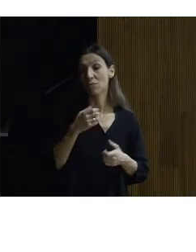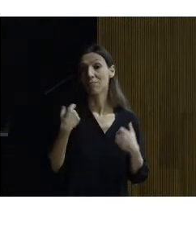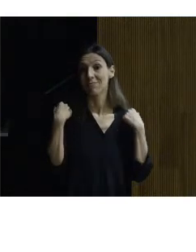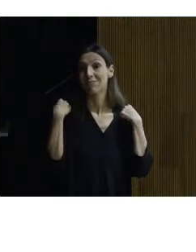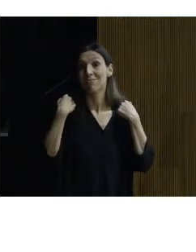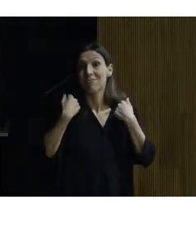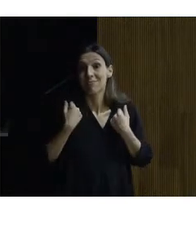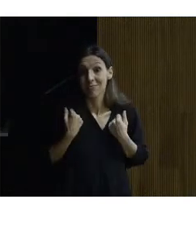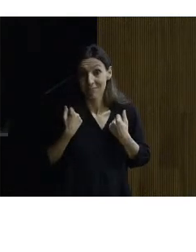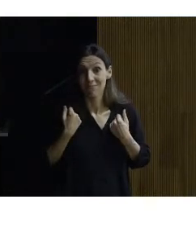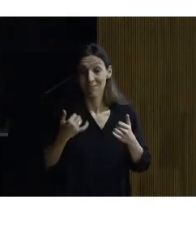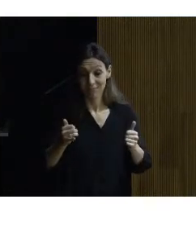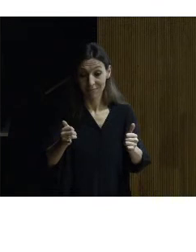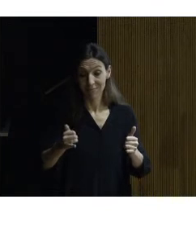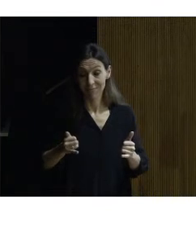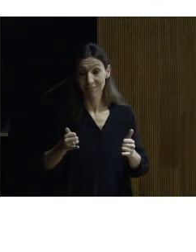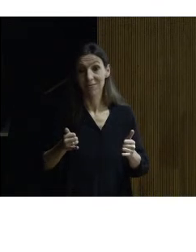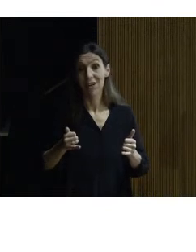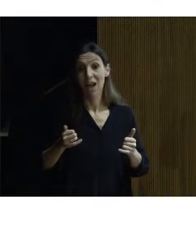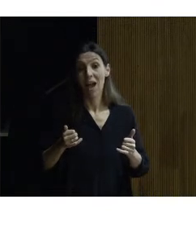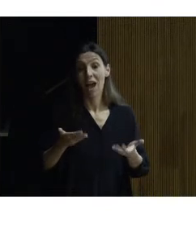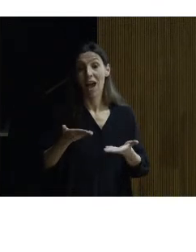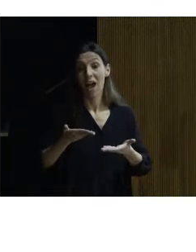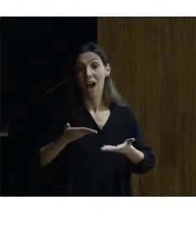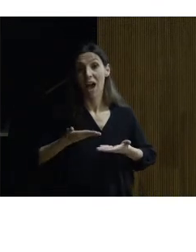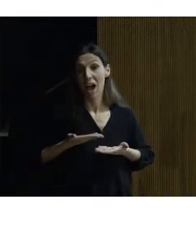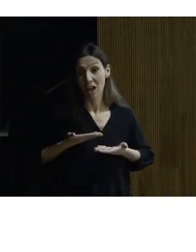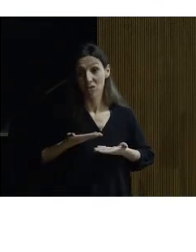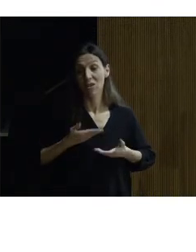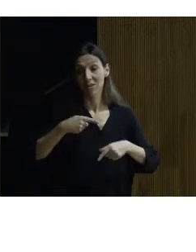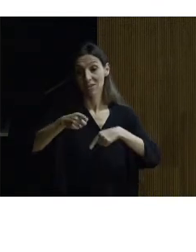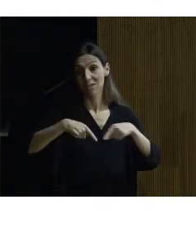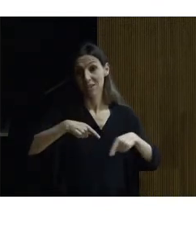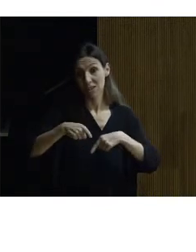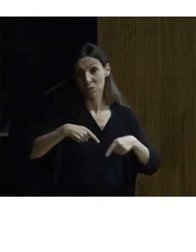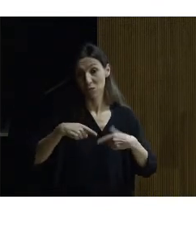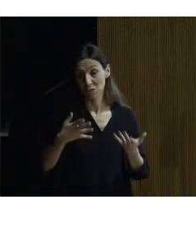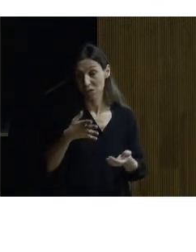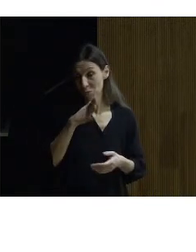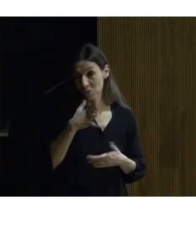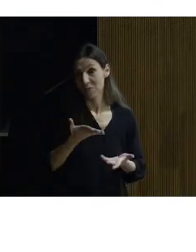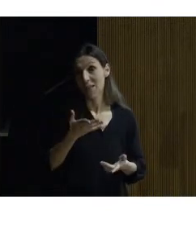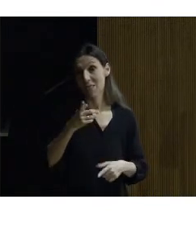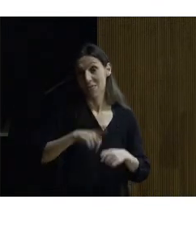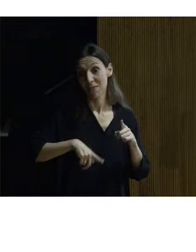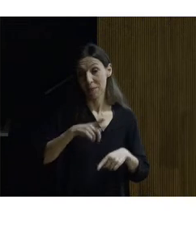que no era accesible no ya a una carroza sino tampoco a una litera de caballos